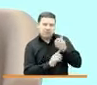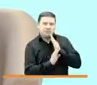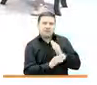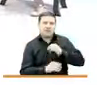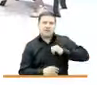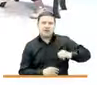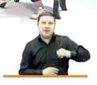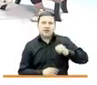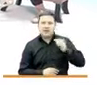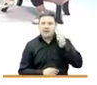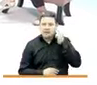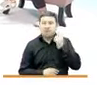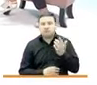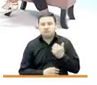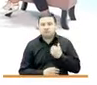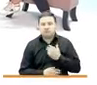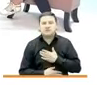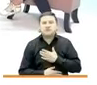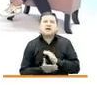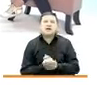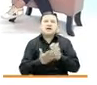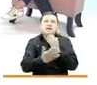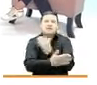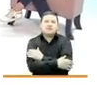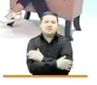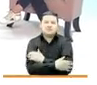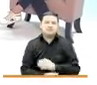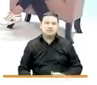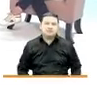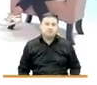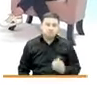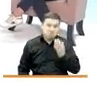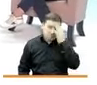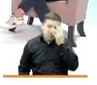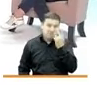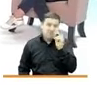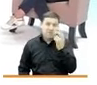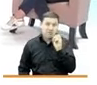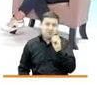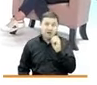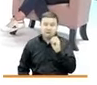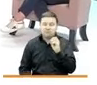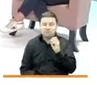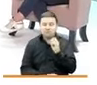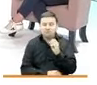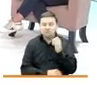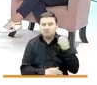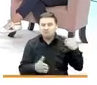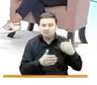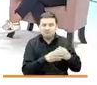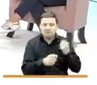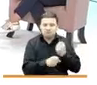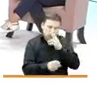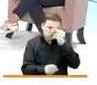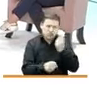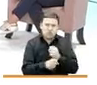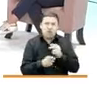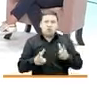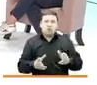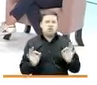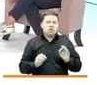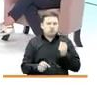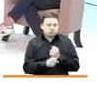los derechos de la niñez. Así que les mando un abrazo. Y eso es lo que hemos hecho en el 2020. Y seguimos trabajando durísimo, este año sin descanso.